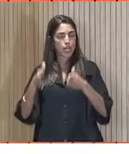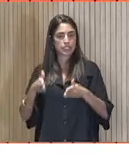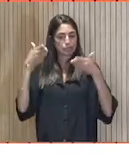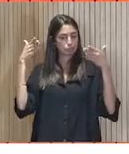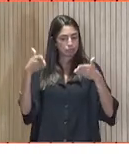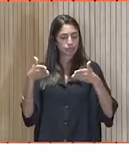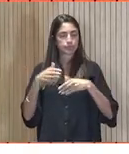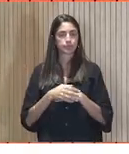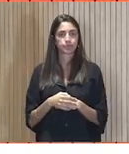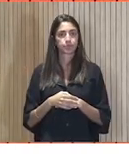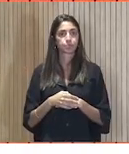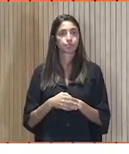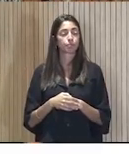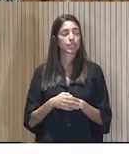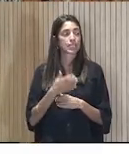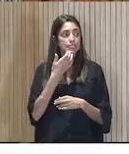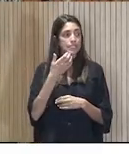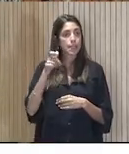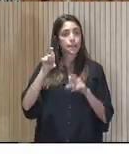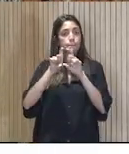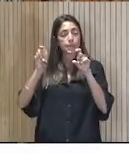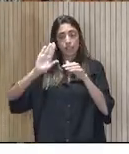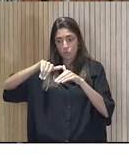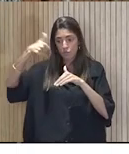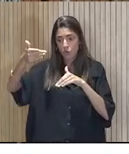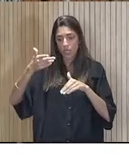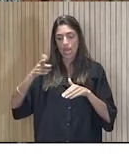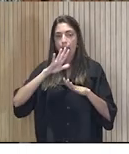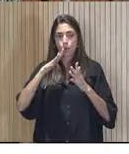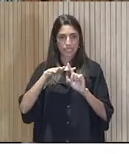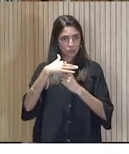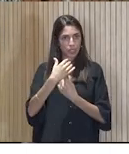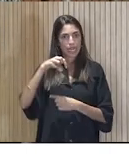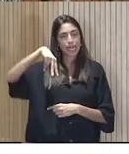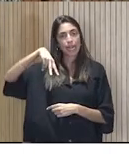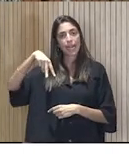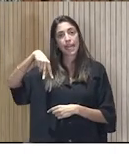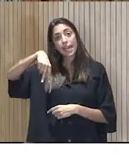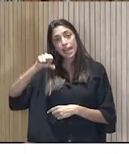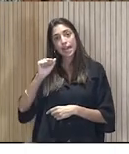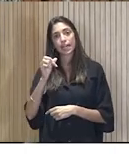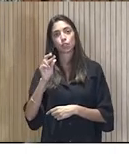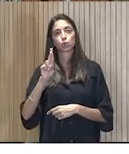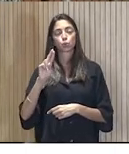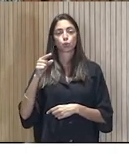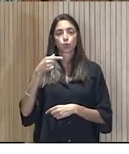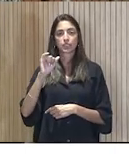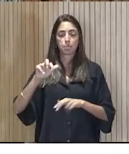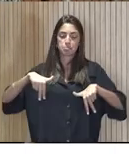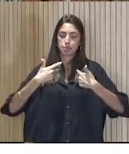Alguien que, desde fuera de la empresa, en este caso estamos en Naturgy, pero se podría extrapolar a muchas otras. Permíteme la pregunta,